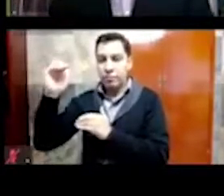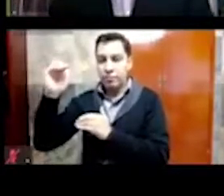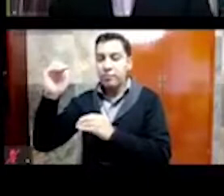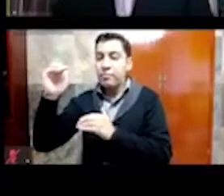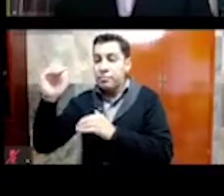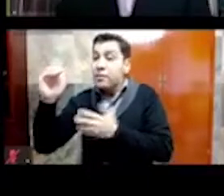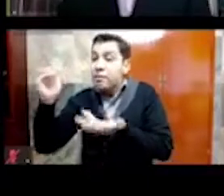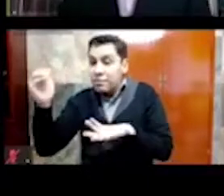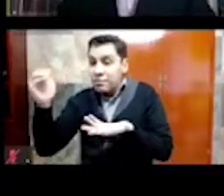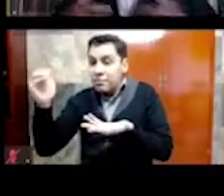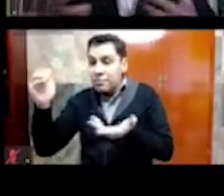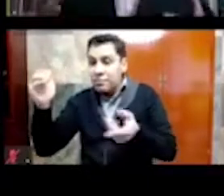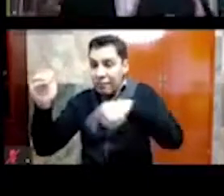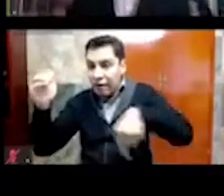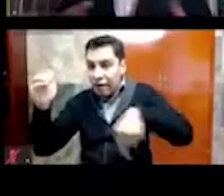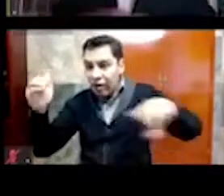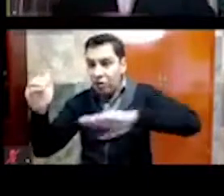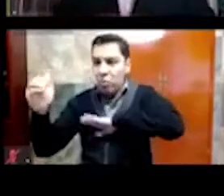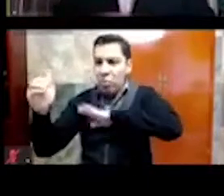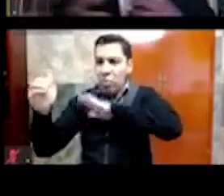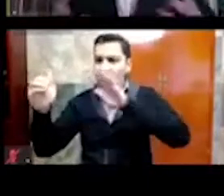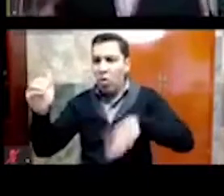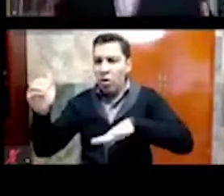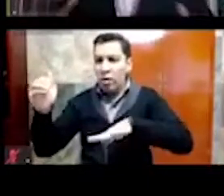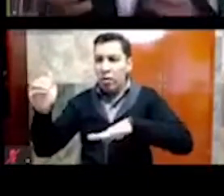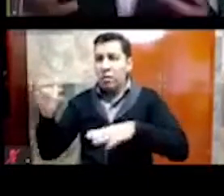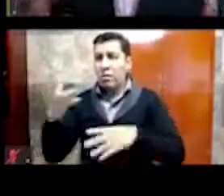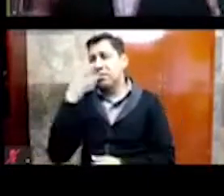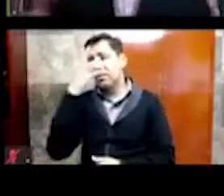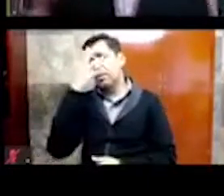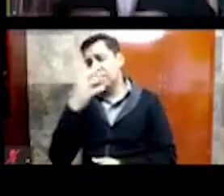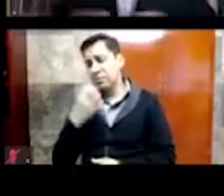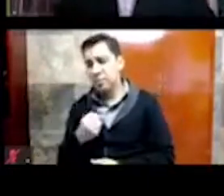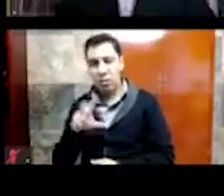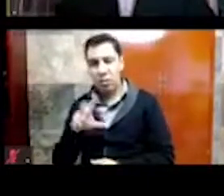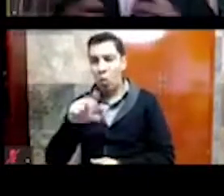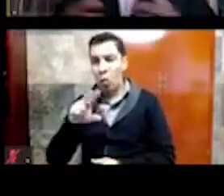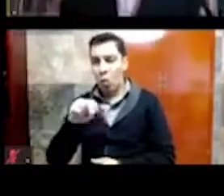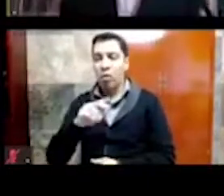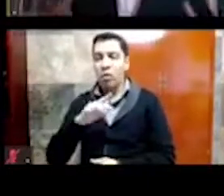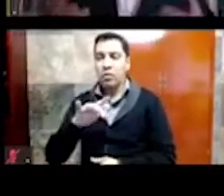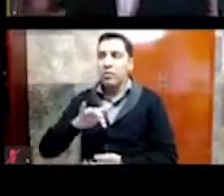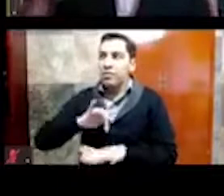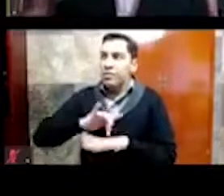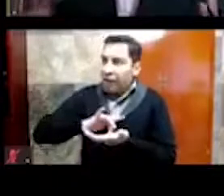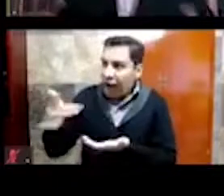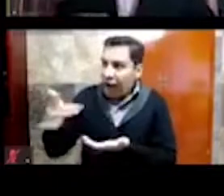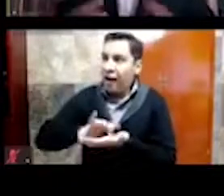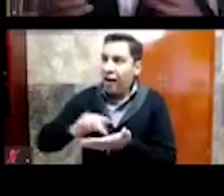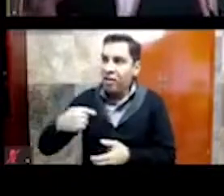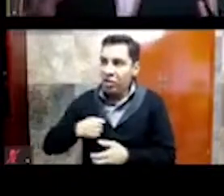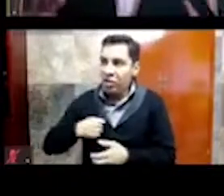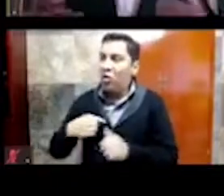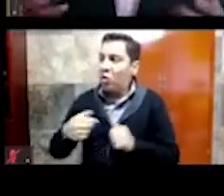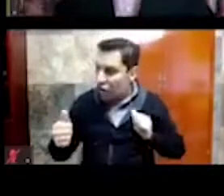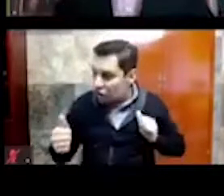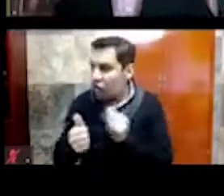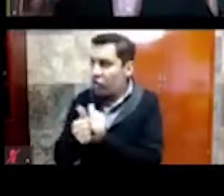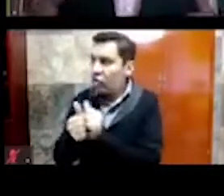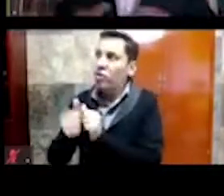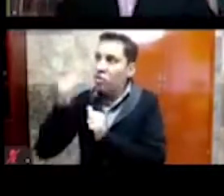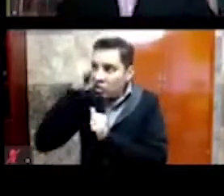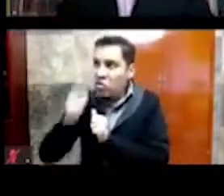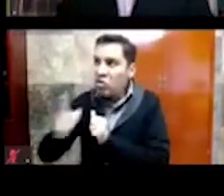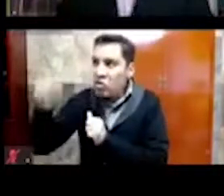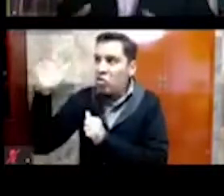morían, los dioses no eran, no eran eternos, los dioses eran como los seres humanos, tenían vida, pero también morían